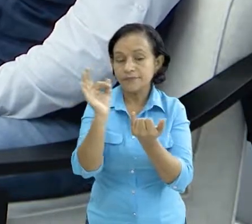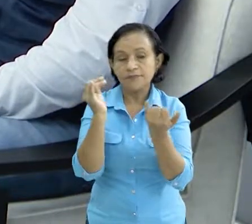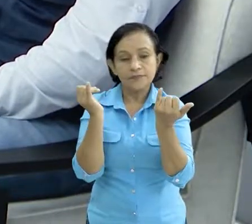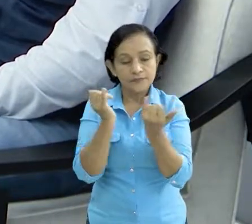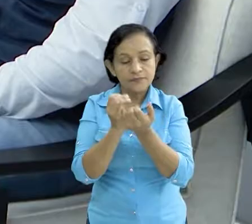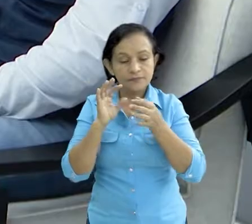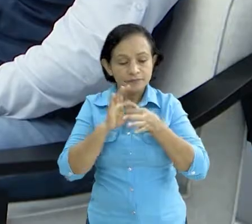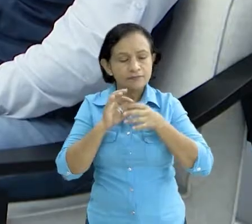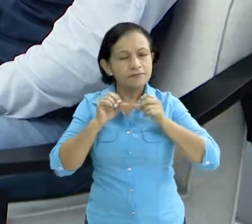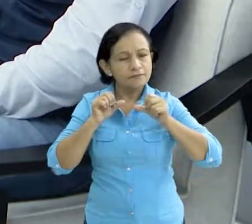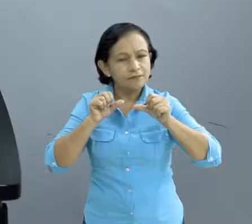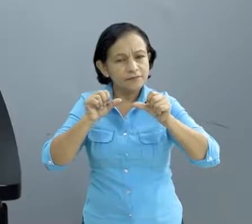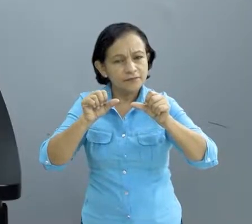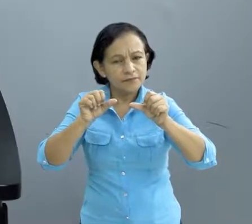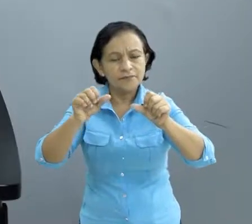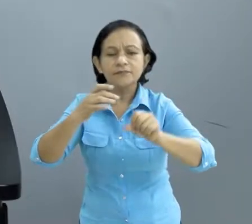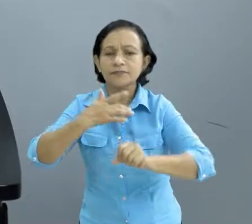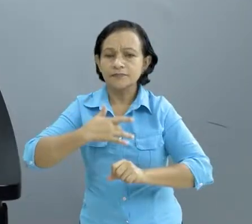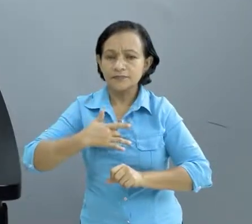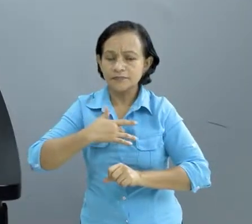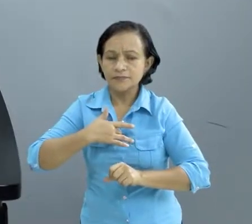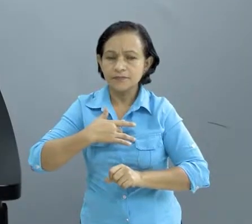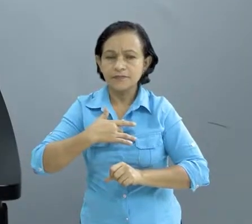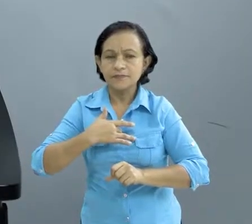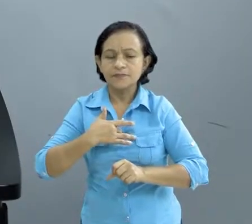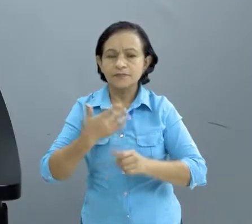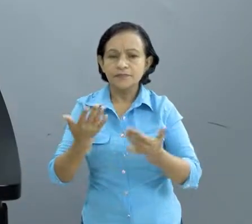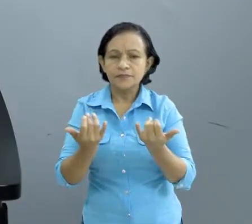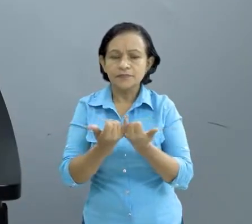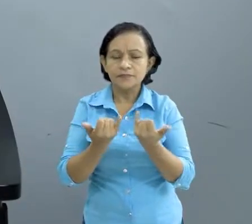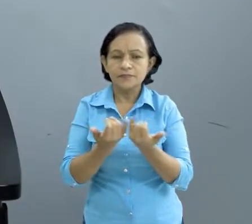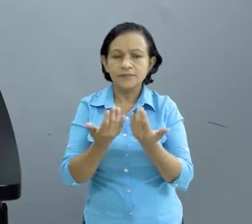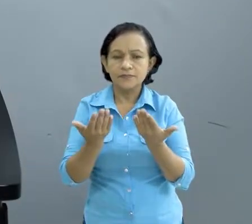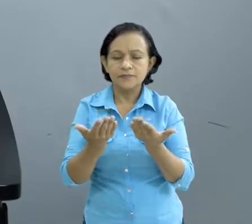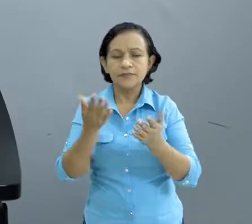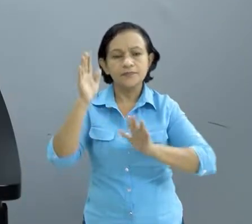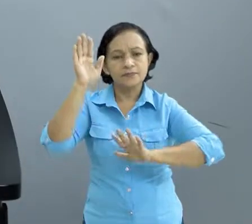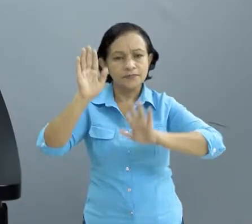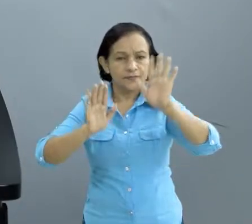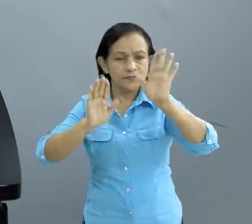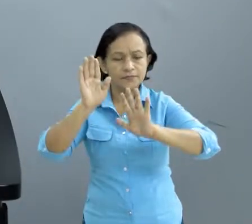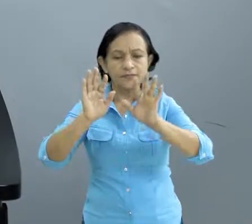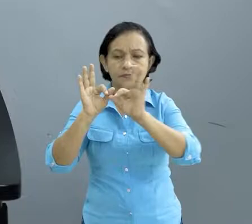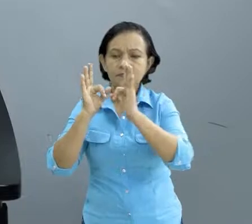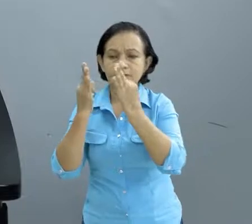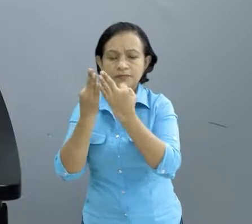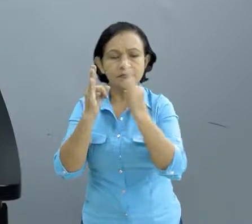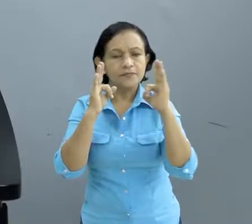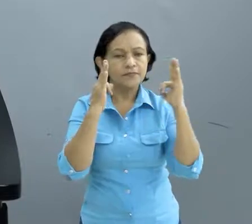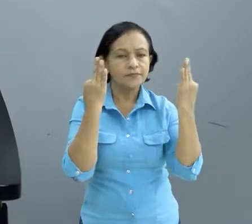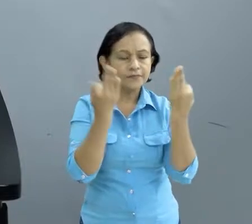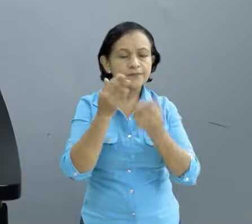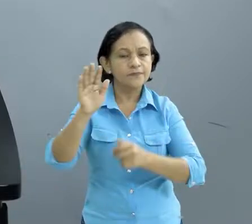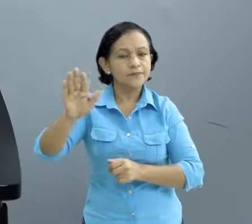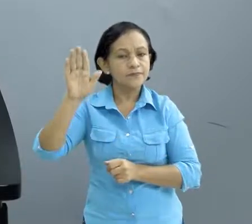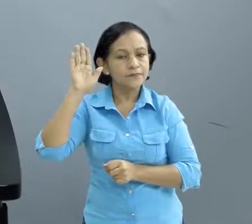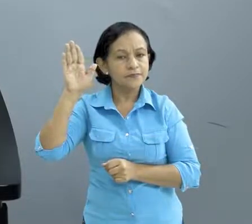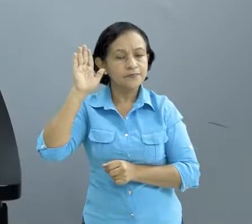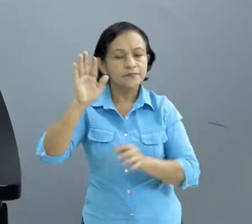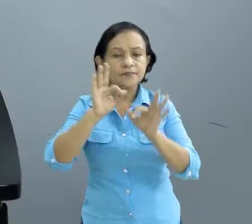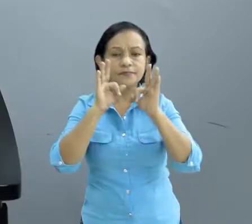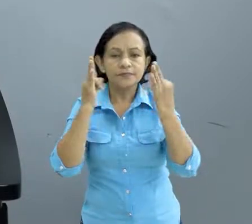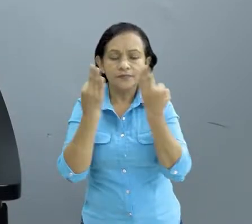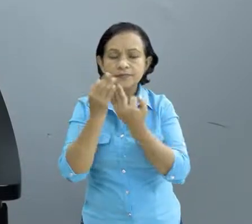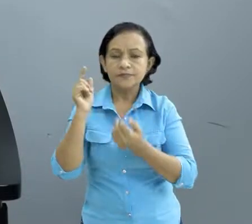estamos permanentes, pero necesitamos también la participación de la familia, el compromiso de la familia